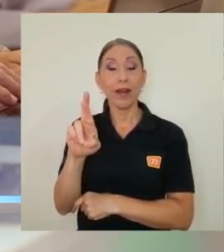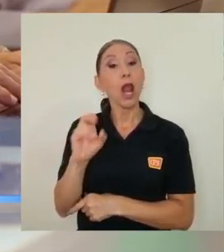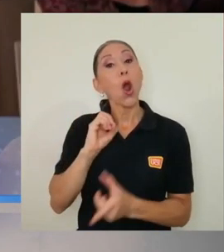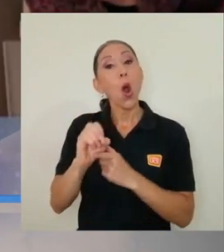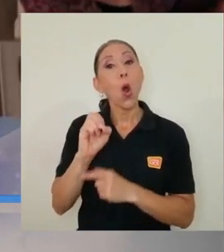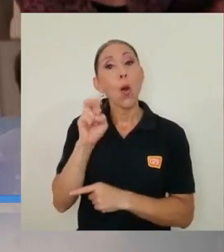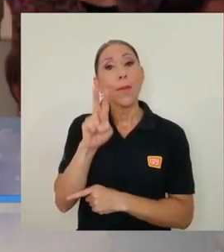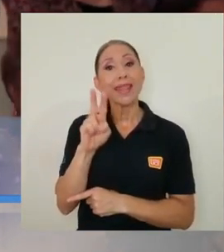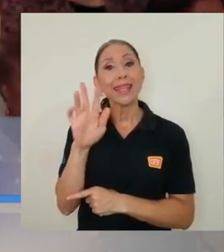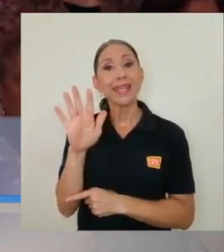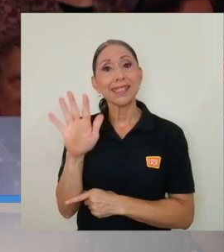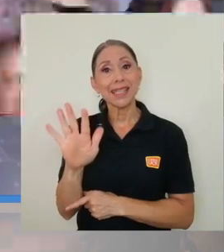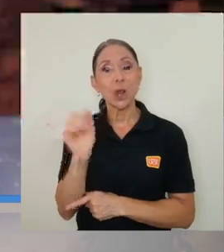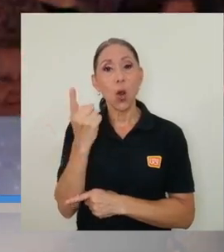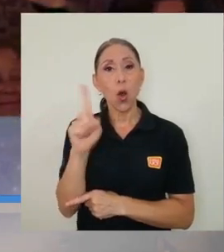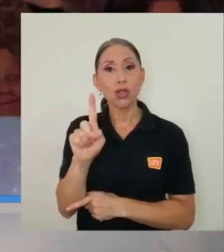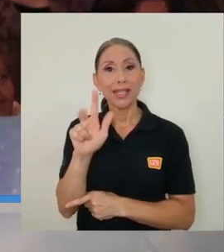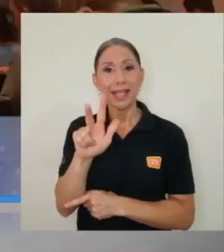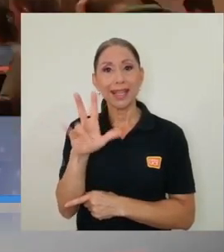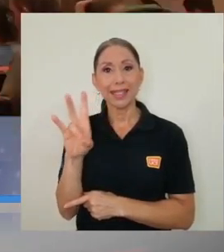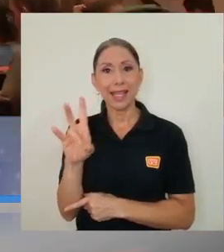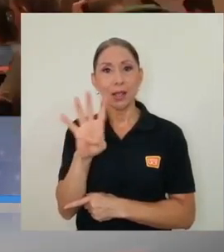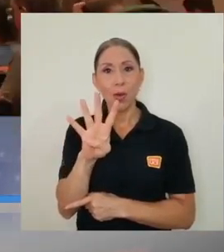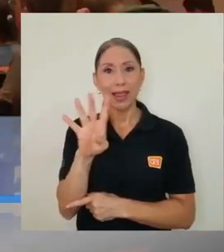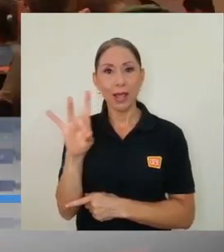2511 3748.